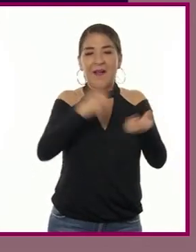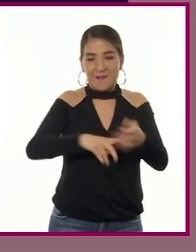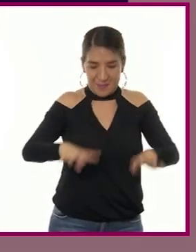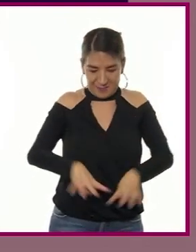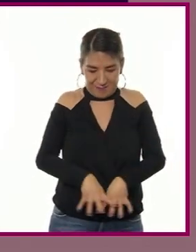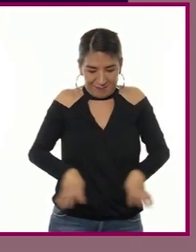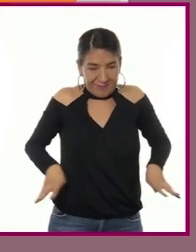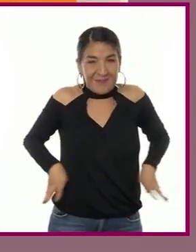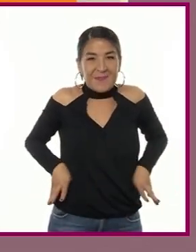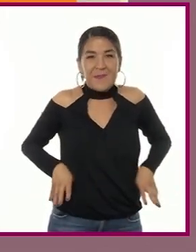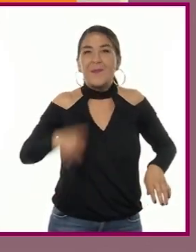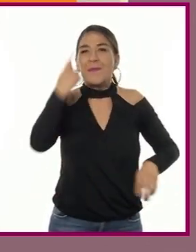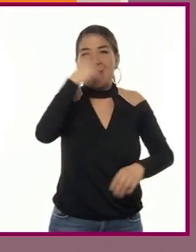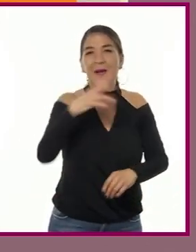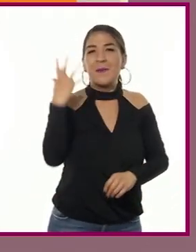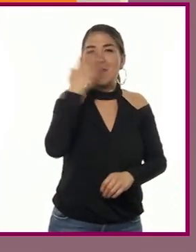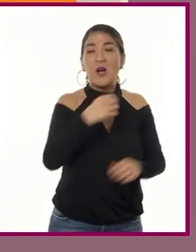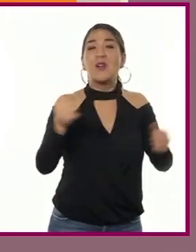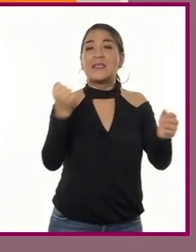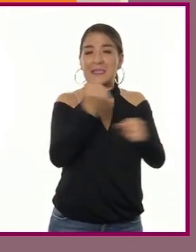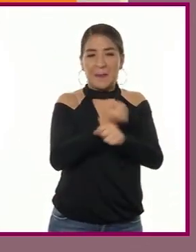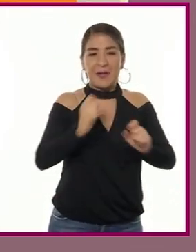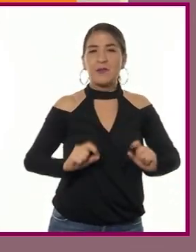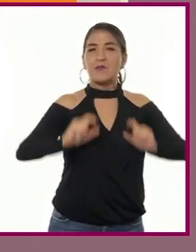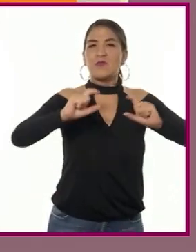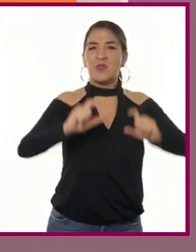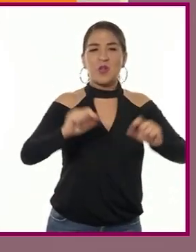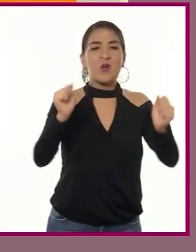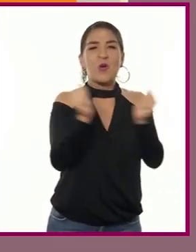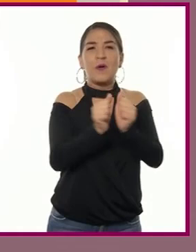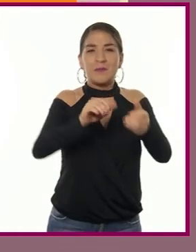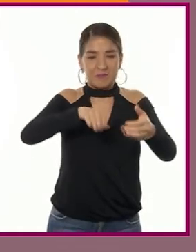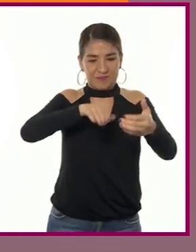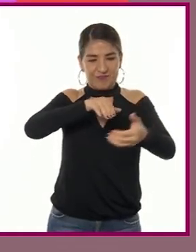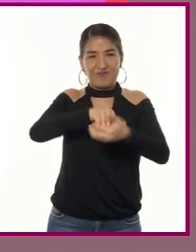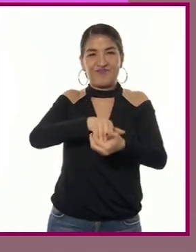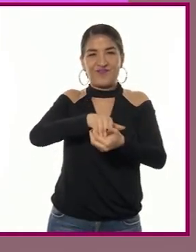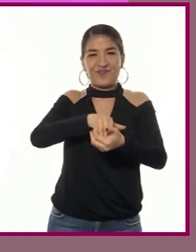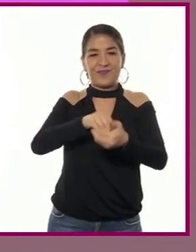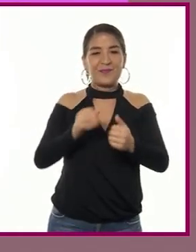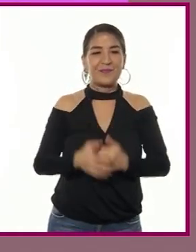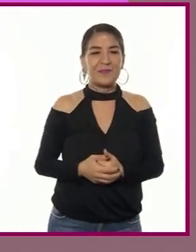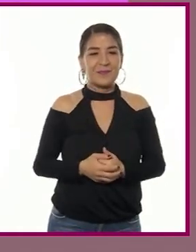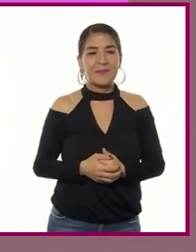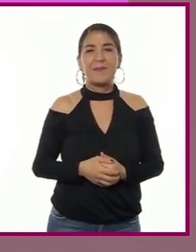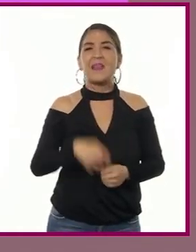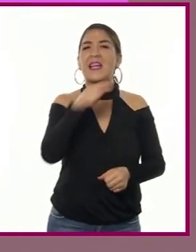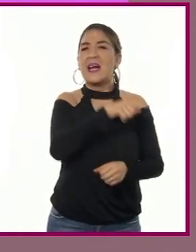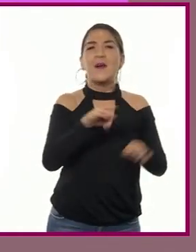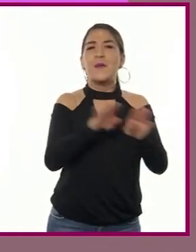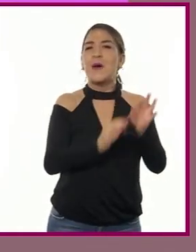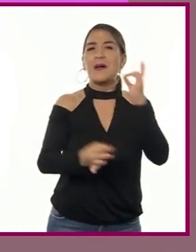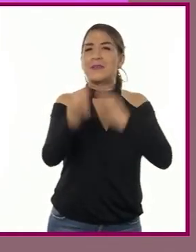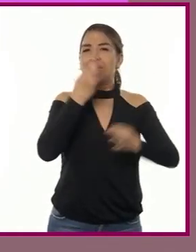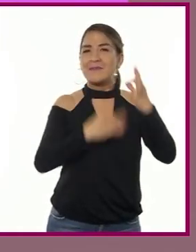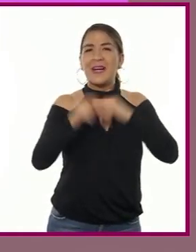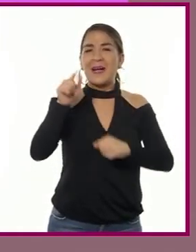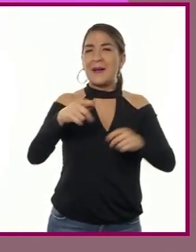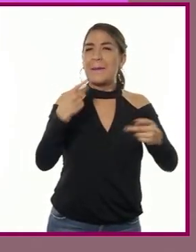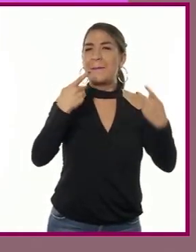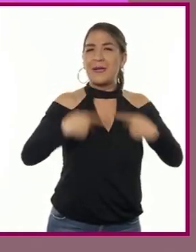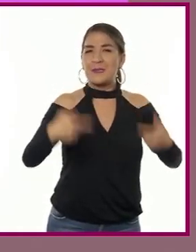vestidos. Usan zapatillas de tacón con tapapies de brocado. La vestimenta de la nobleza